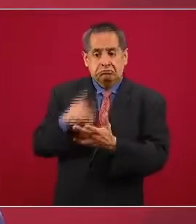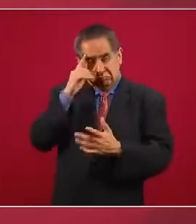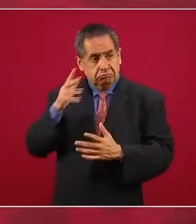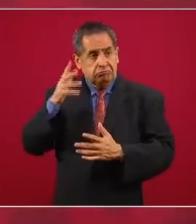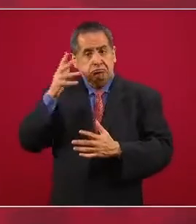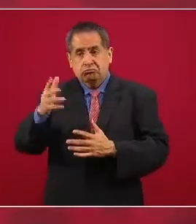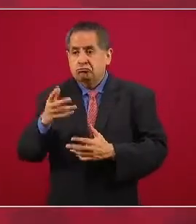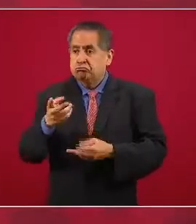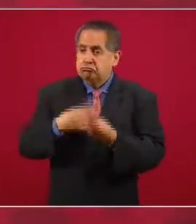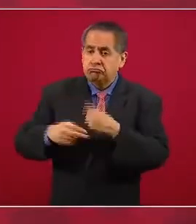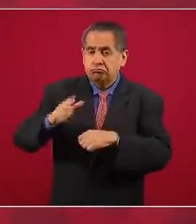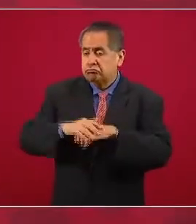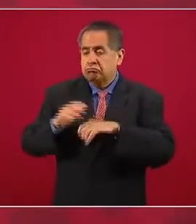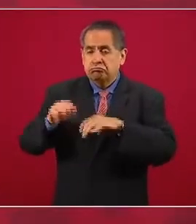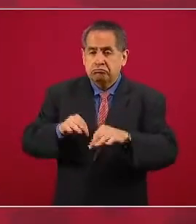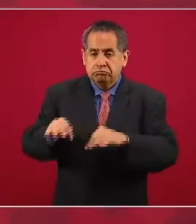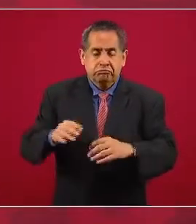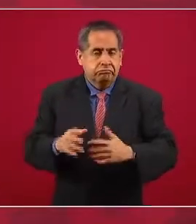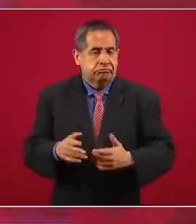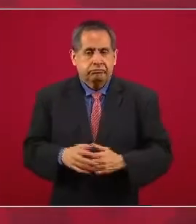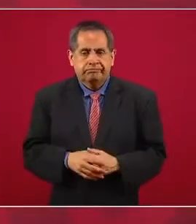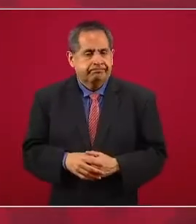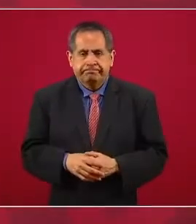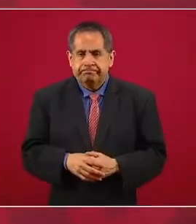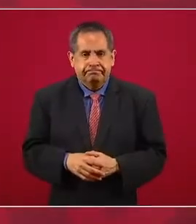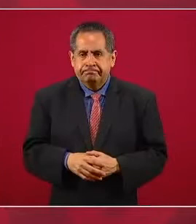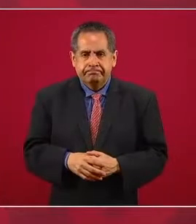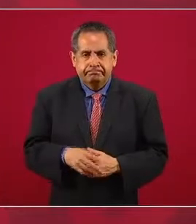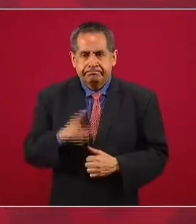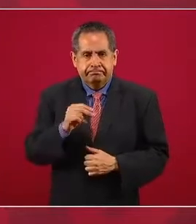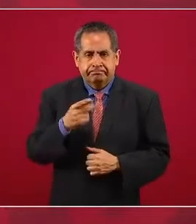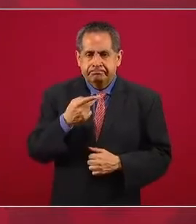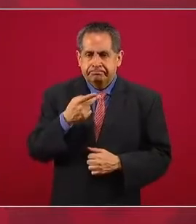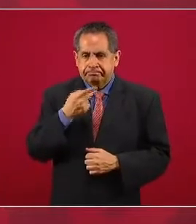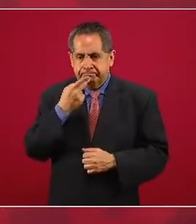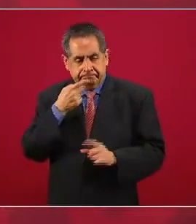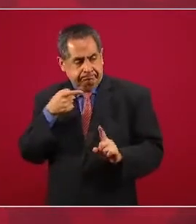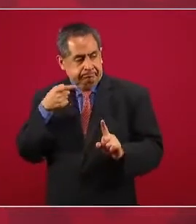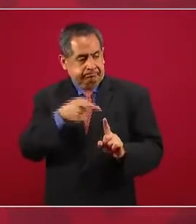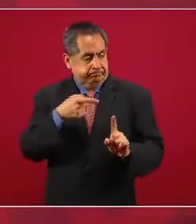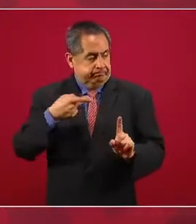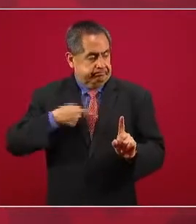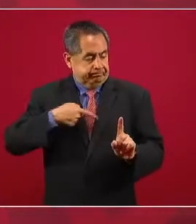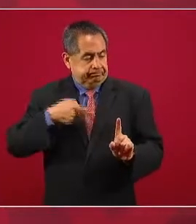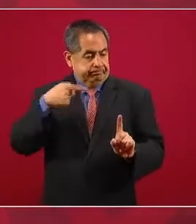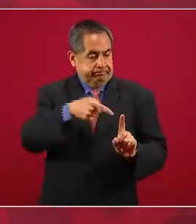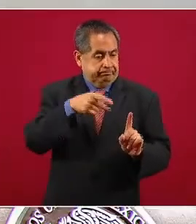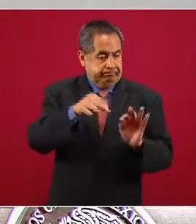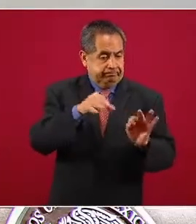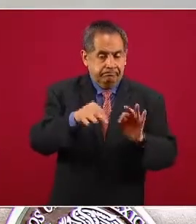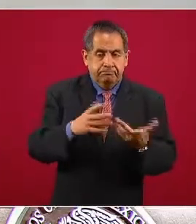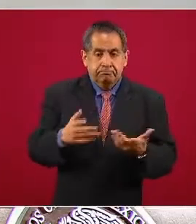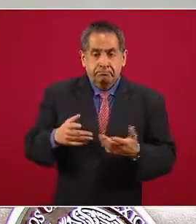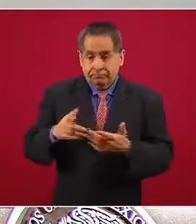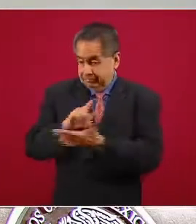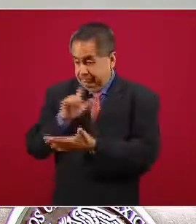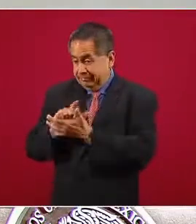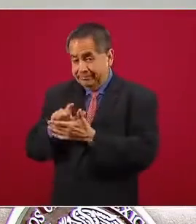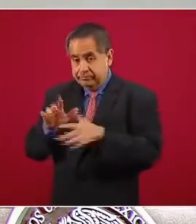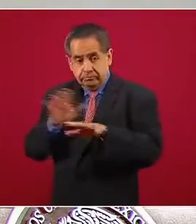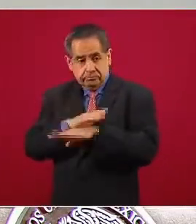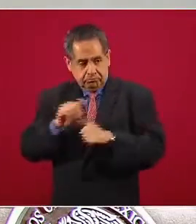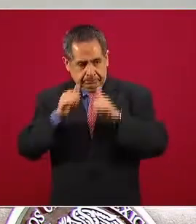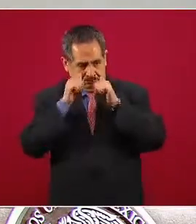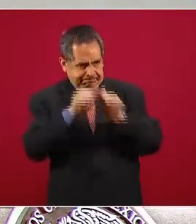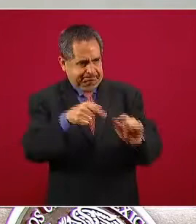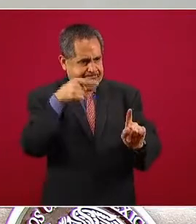creación del empleo, pero no se hablaba del trabajador. El centro de la Reforma no fue el